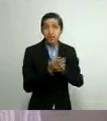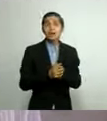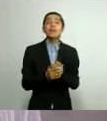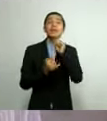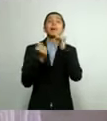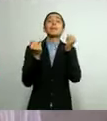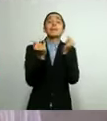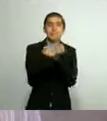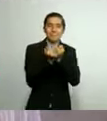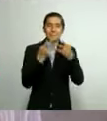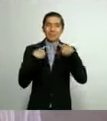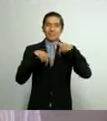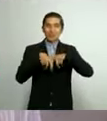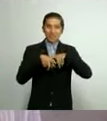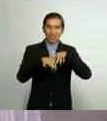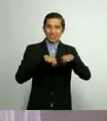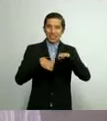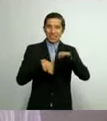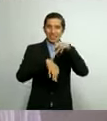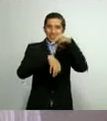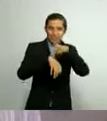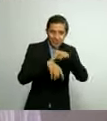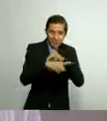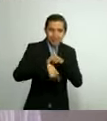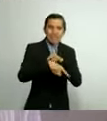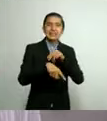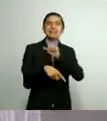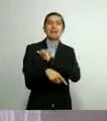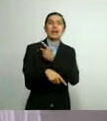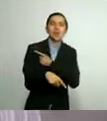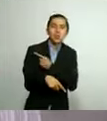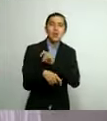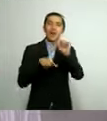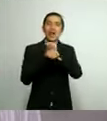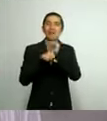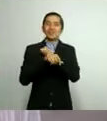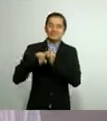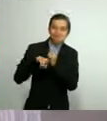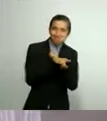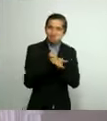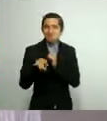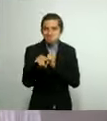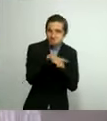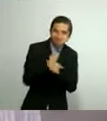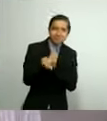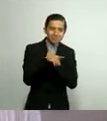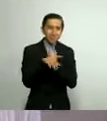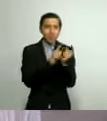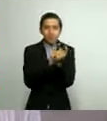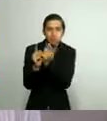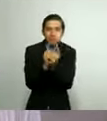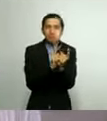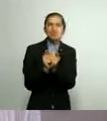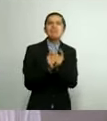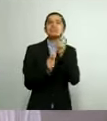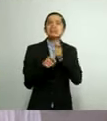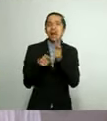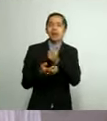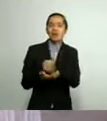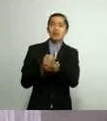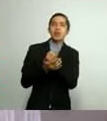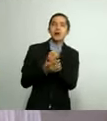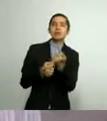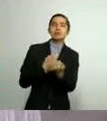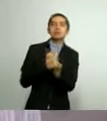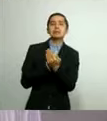de los centros de salud, de las unidades móviles, que nos han permitido hacer una contención en